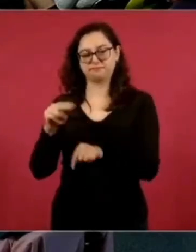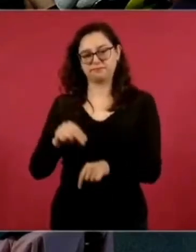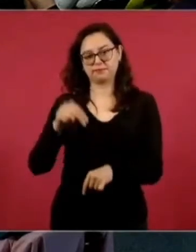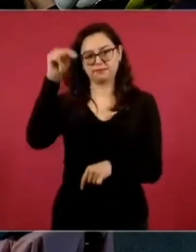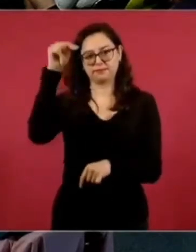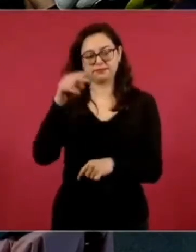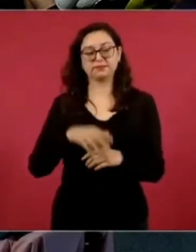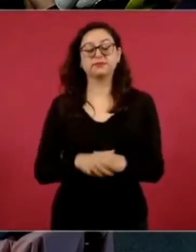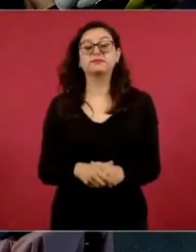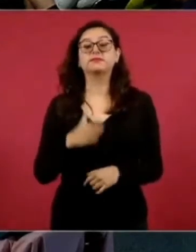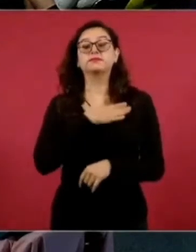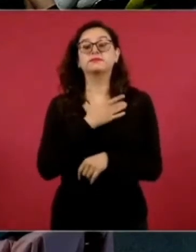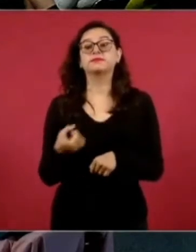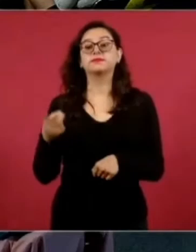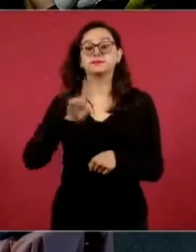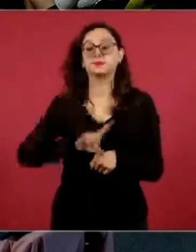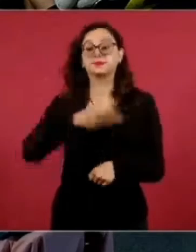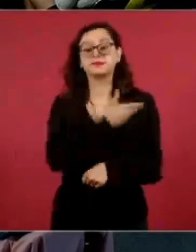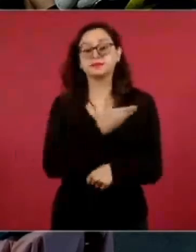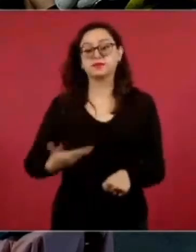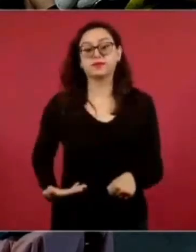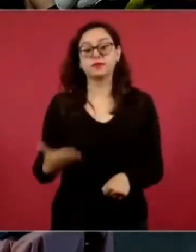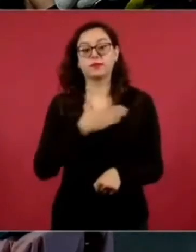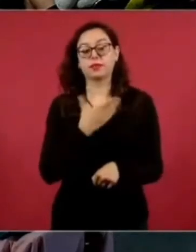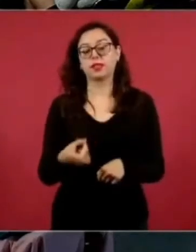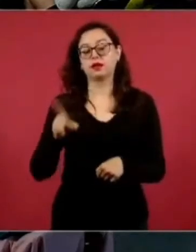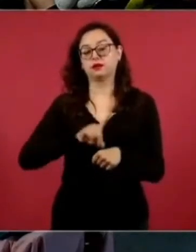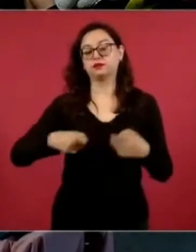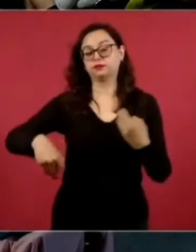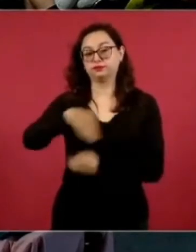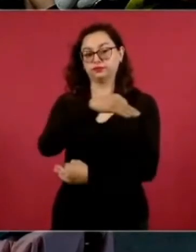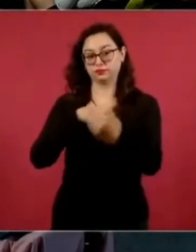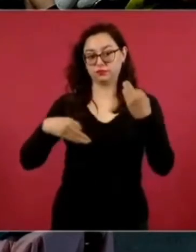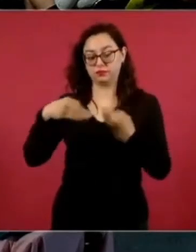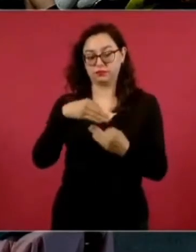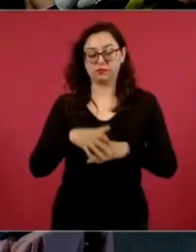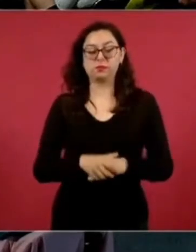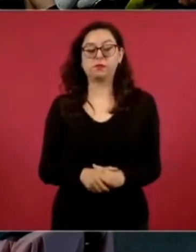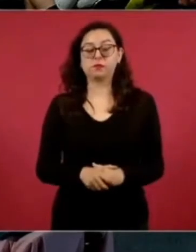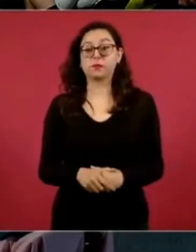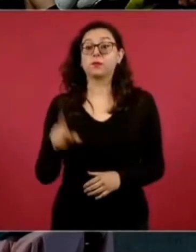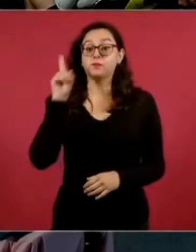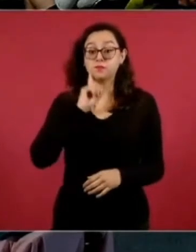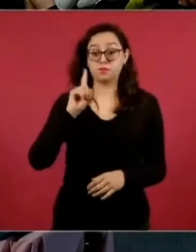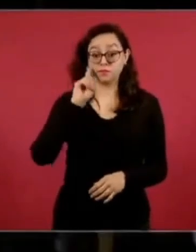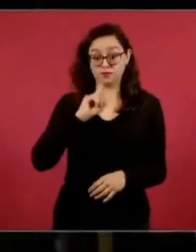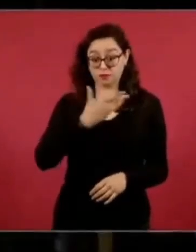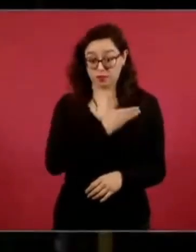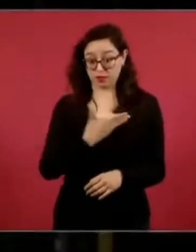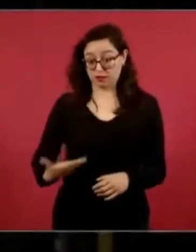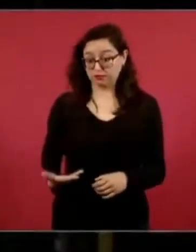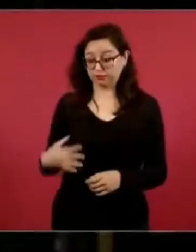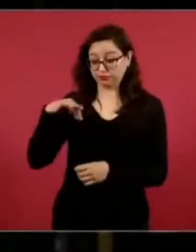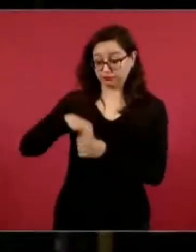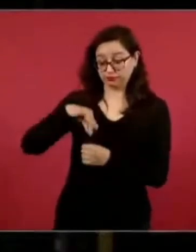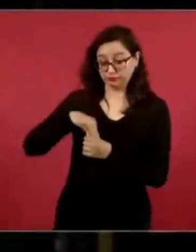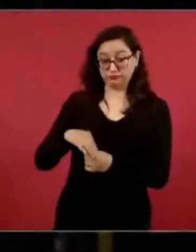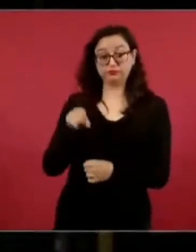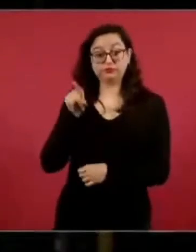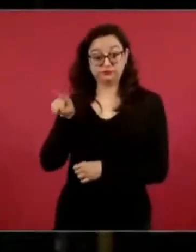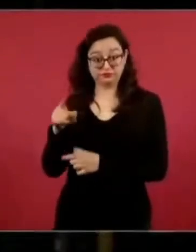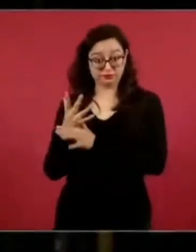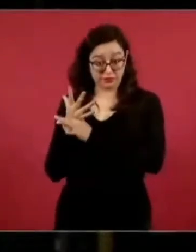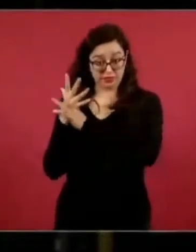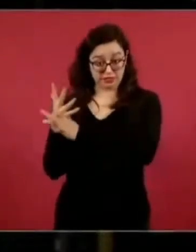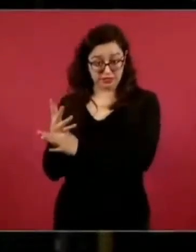de Tijuana. Buenos días, presidente. Buenos días a todos. Presidente, la virtual presidenta electa dijo antier que le dará continuidad al